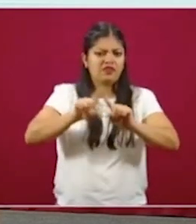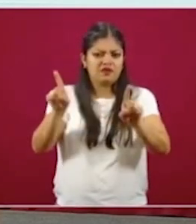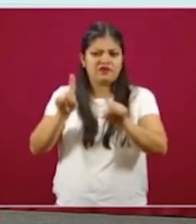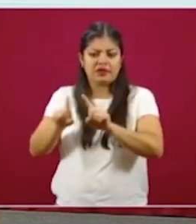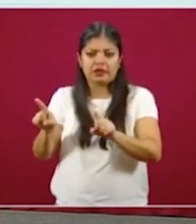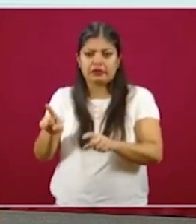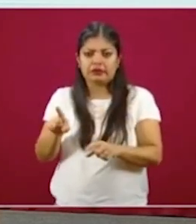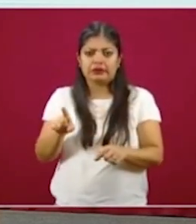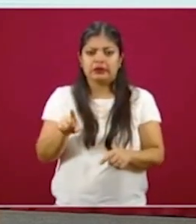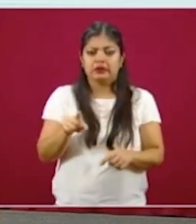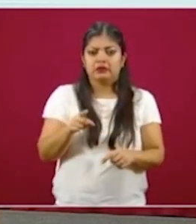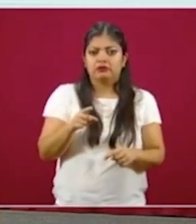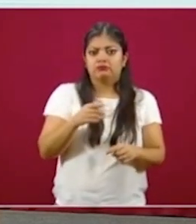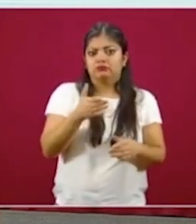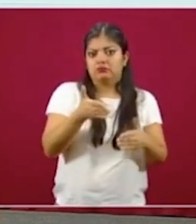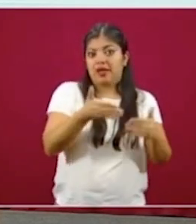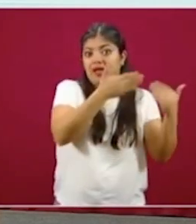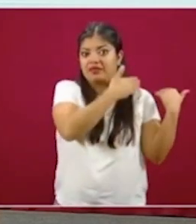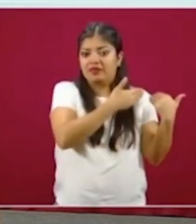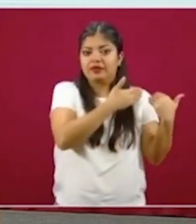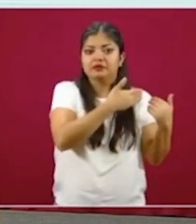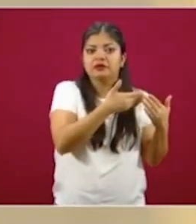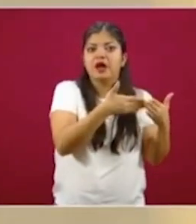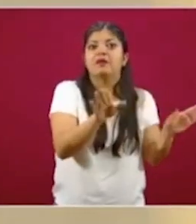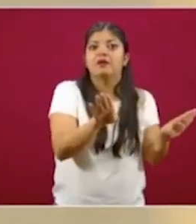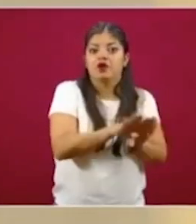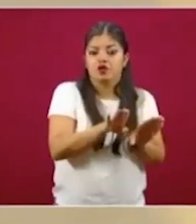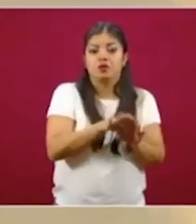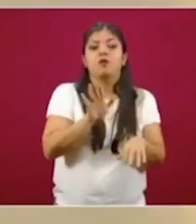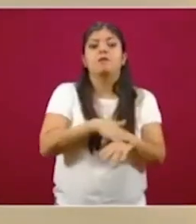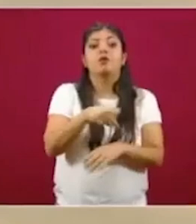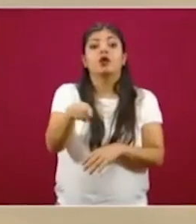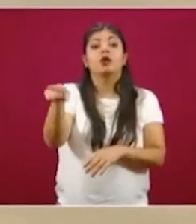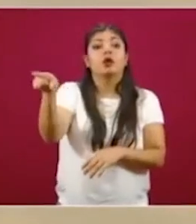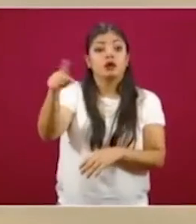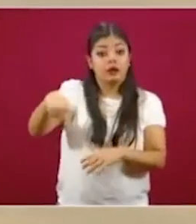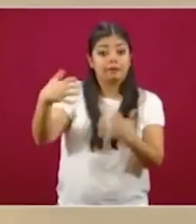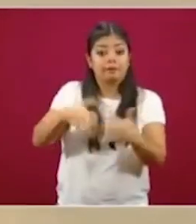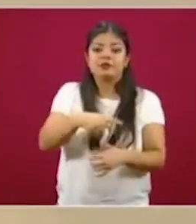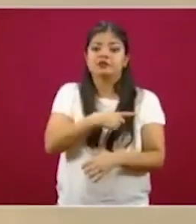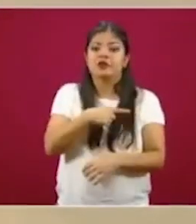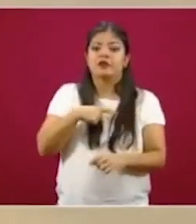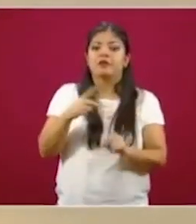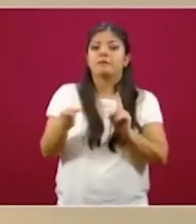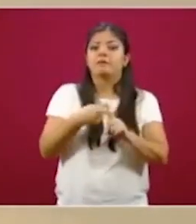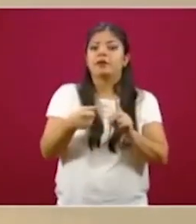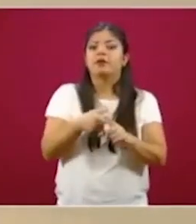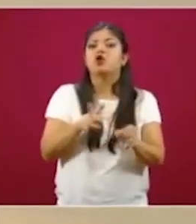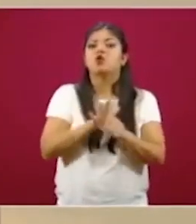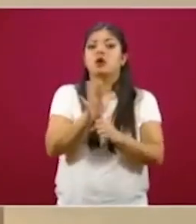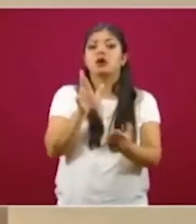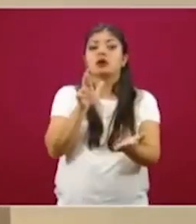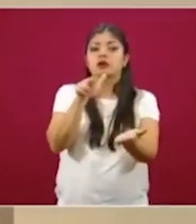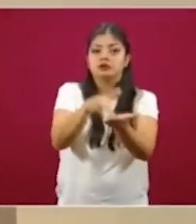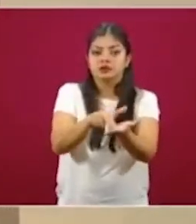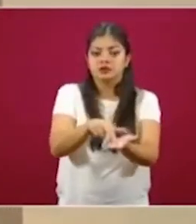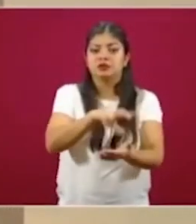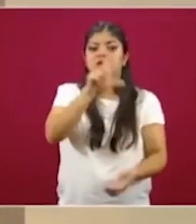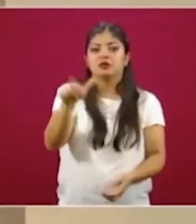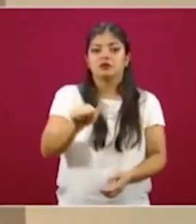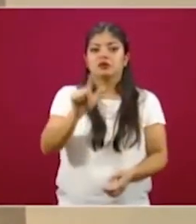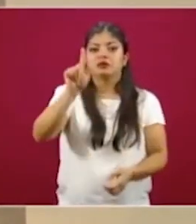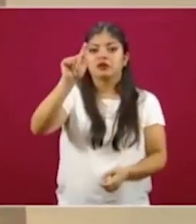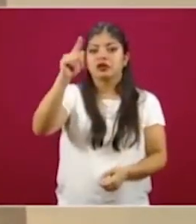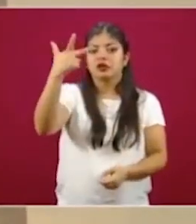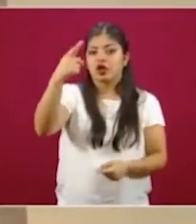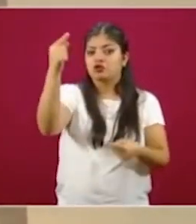esenciales, porque ellos tuvieron que registrarse primero tuvieron que hacer una autoevaluación de 78 puntos de